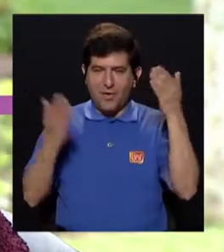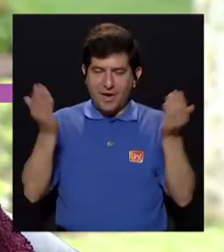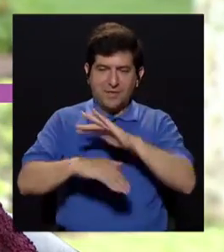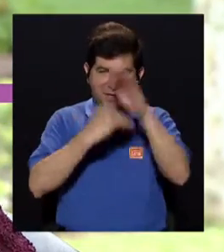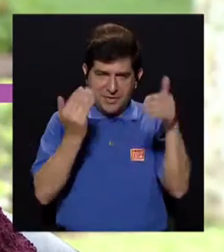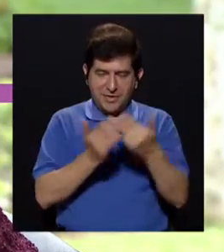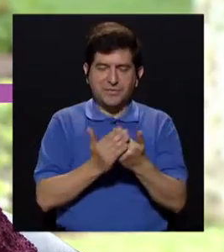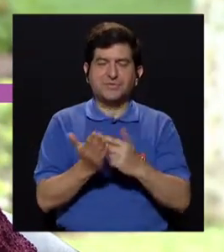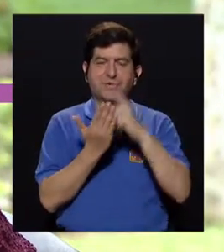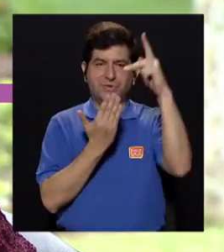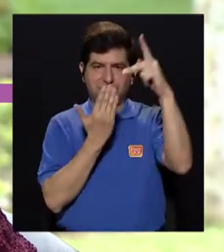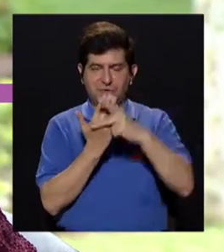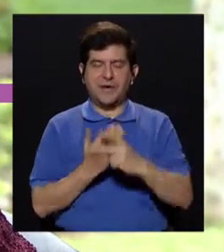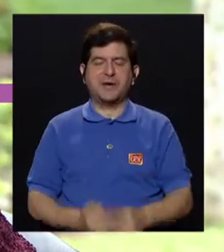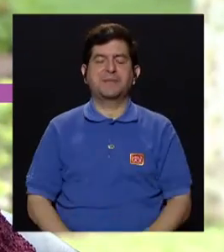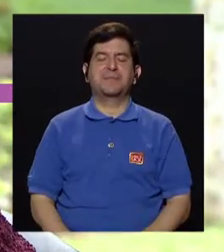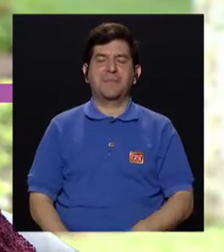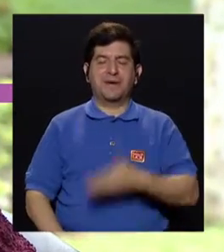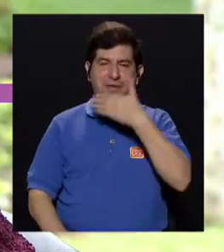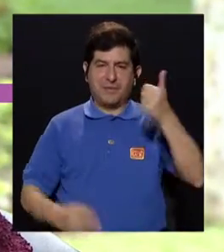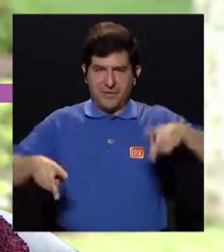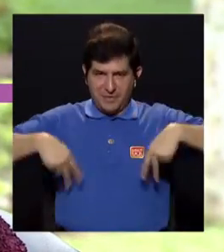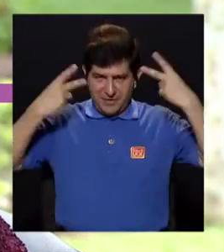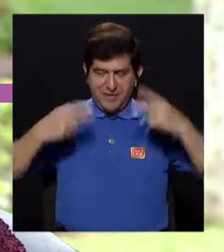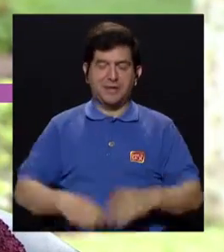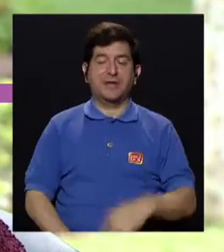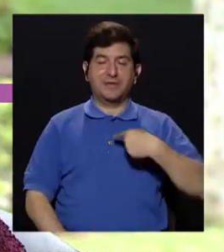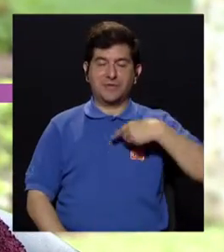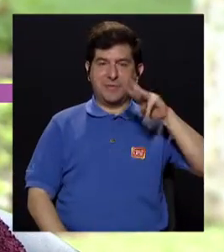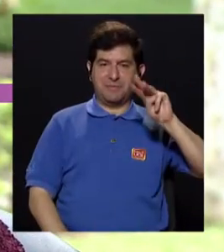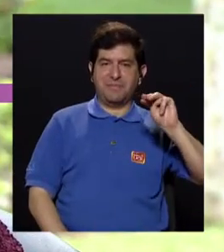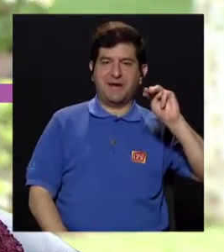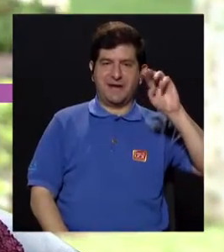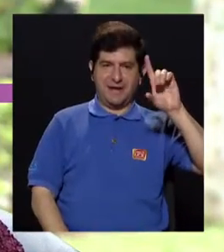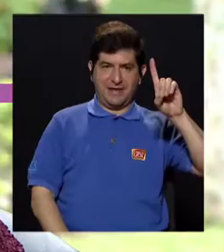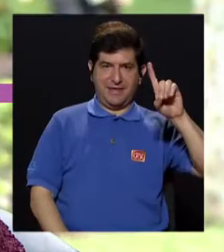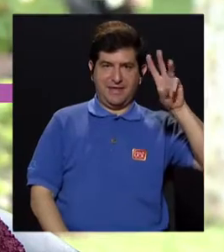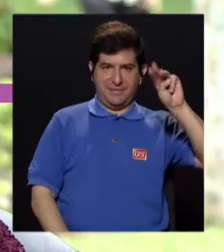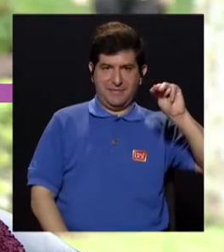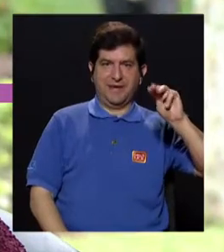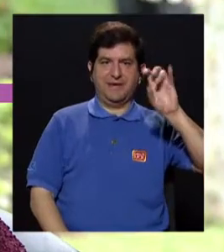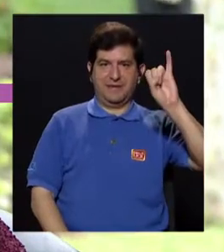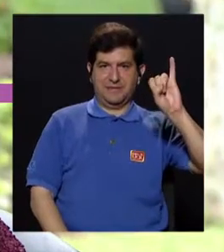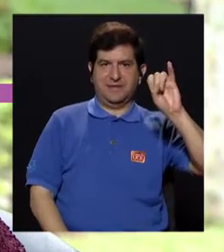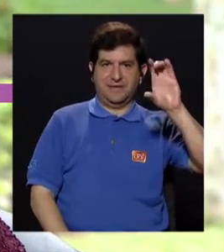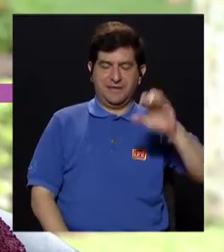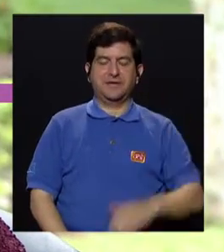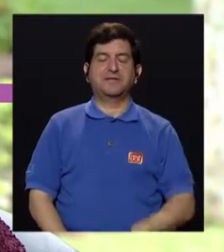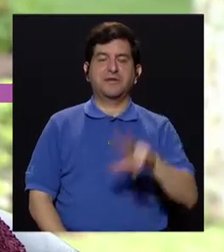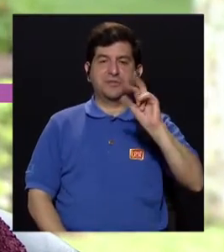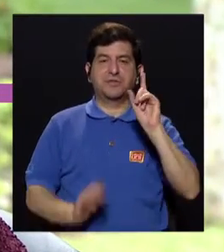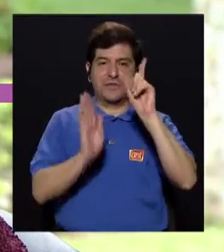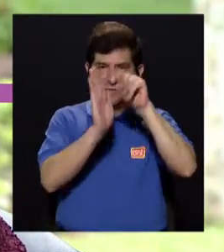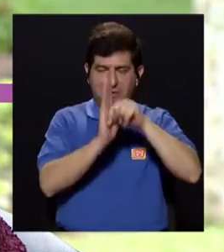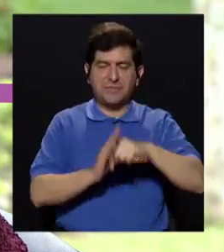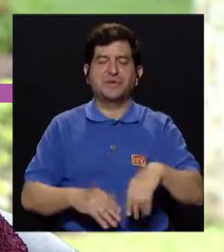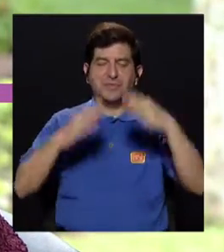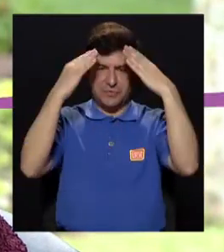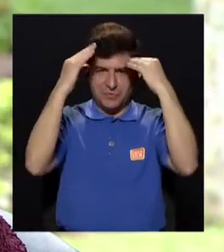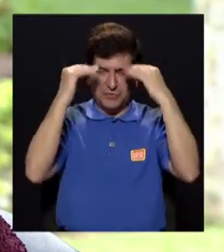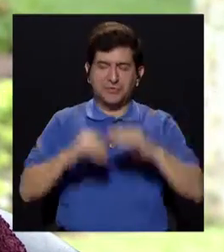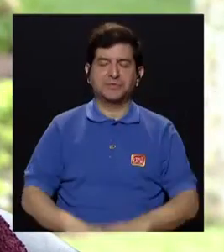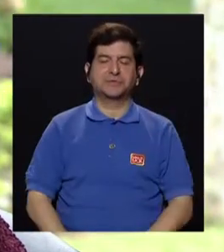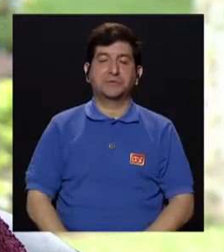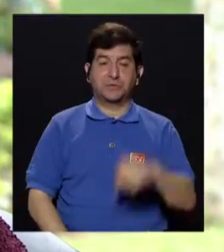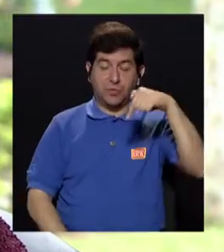Hola, bienvenidos y bienvenidas a un programa más de Vivir Mejor, soy María del Mar Isaguirre Sedeño y estaré con ustedes durante estos 30 minutos de información.